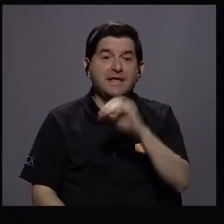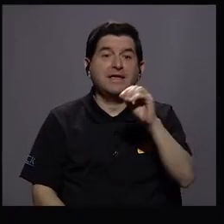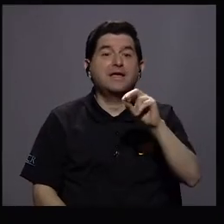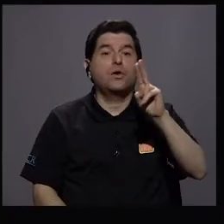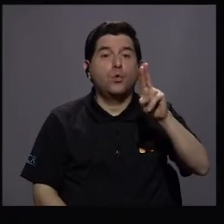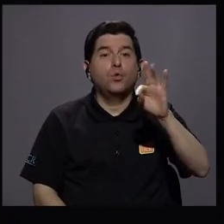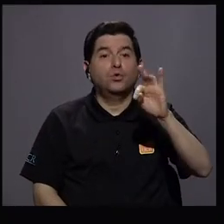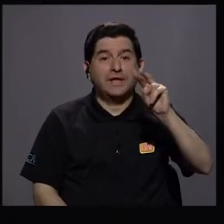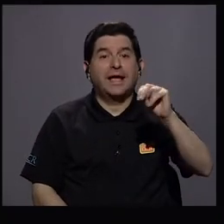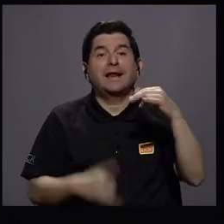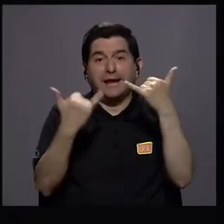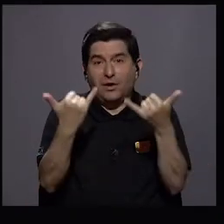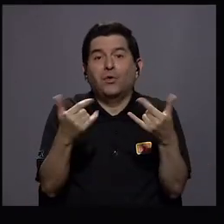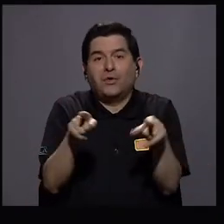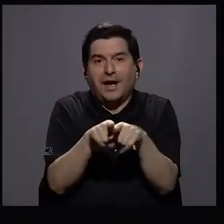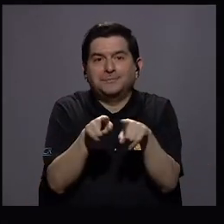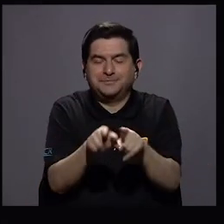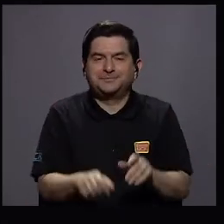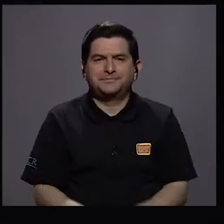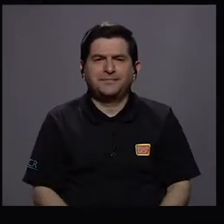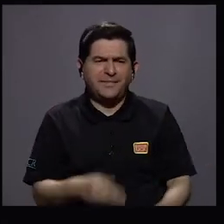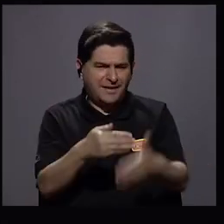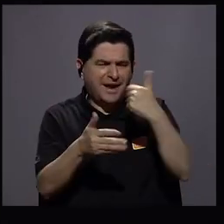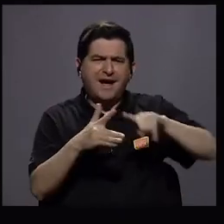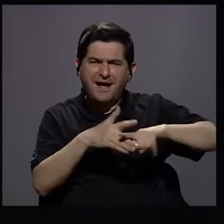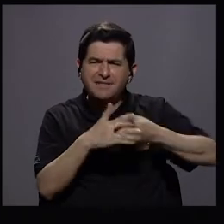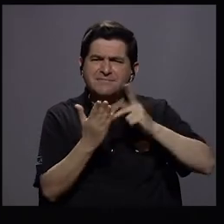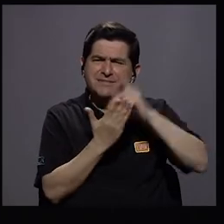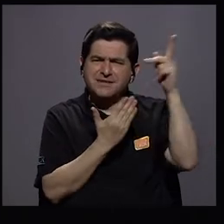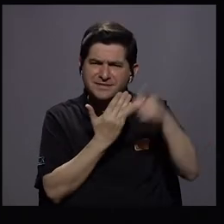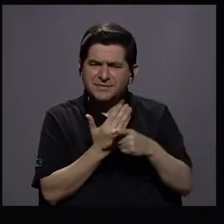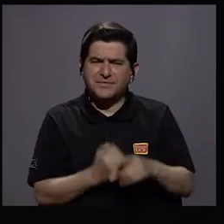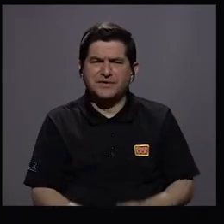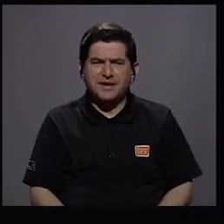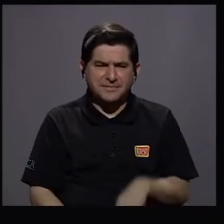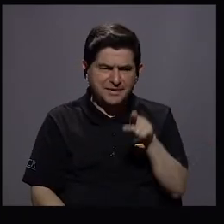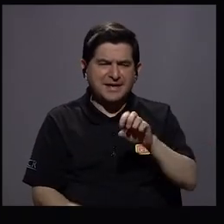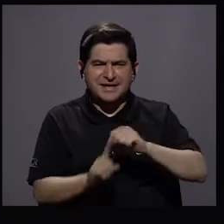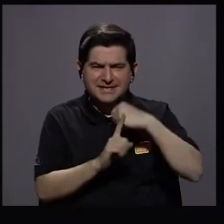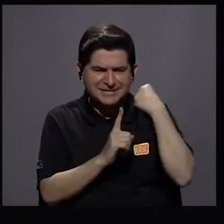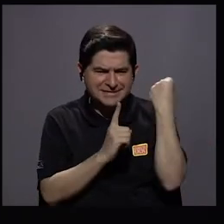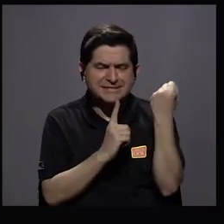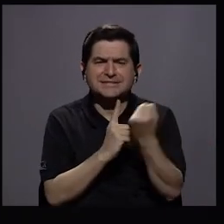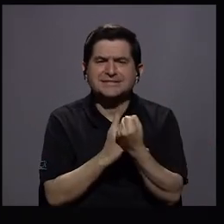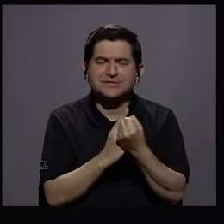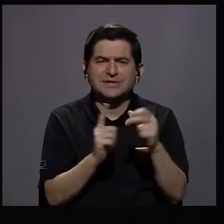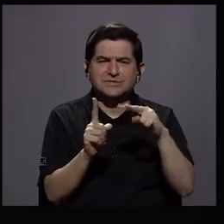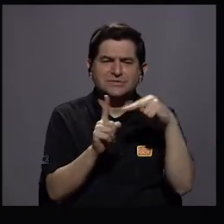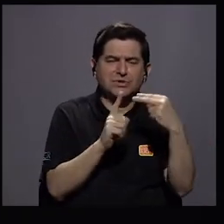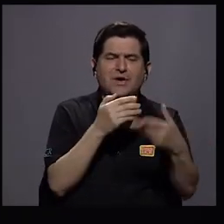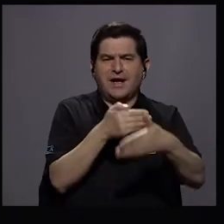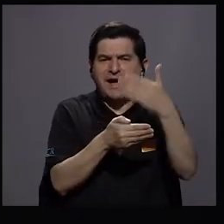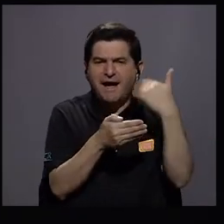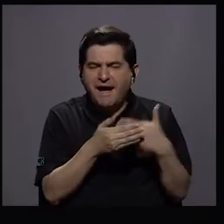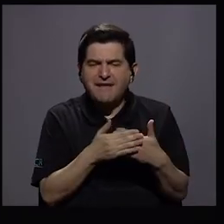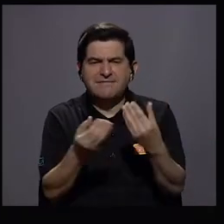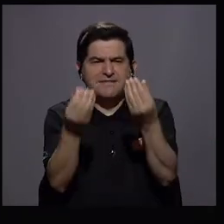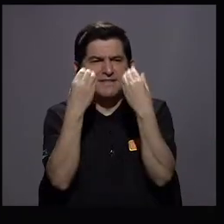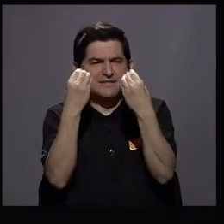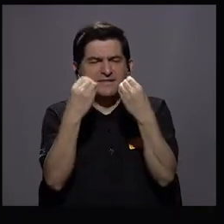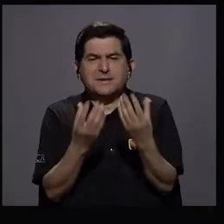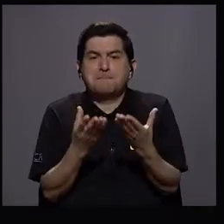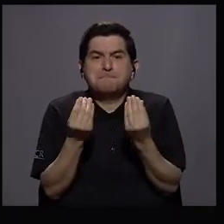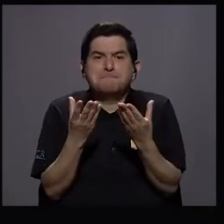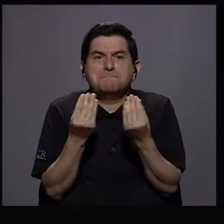perdón. Sí, también la UTN y ahora antes de iniciar el programa lo poníamos en ese paradigma en el que en el pasado nos enseñaron a tenerle mucho